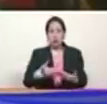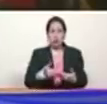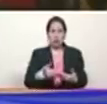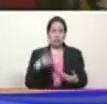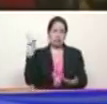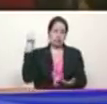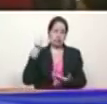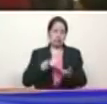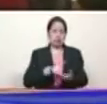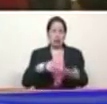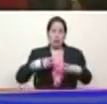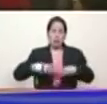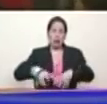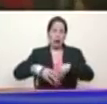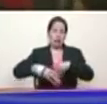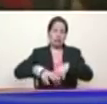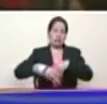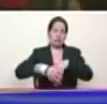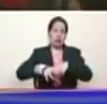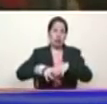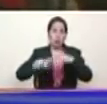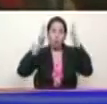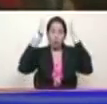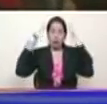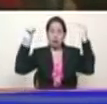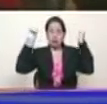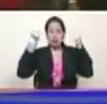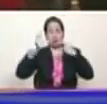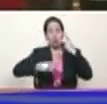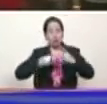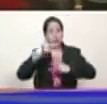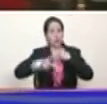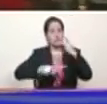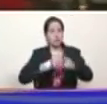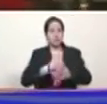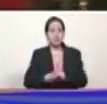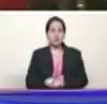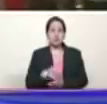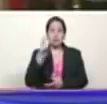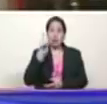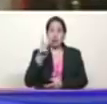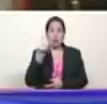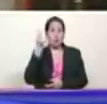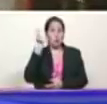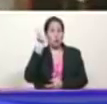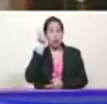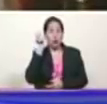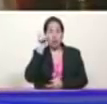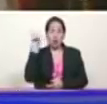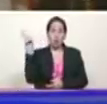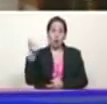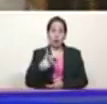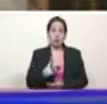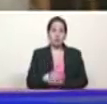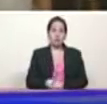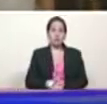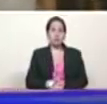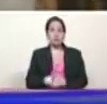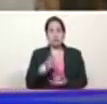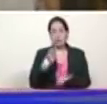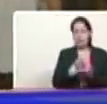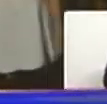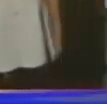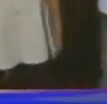cifra de 2 millones milicianos productivos ahí están miren las mujeres del Guarico siempre